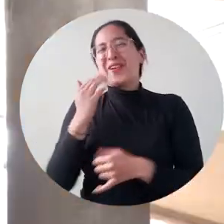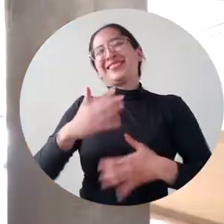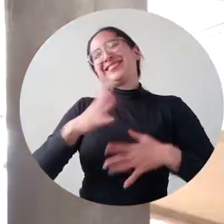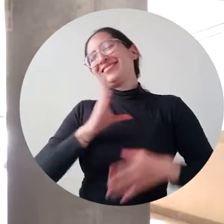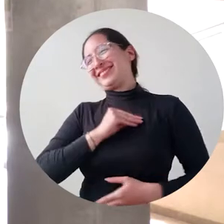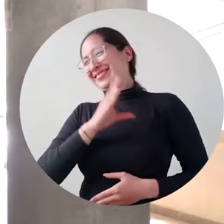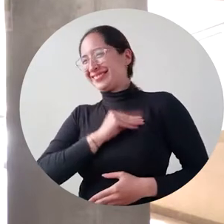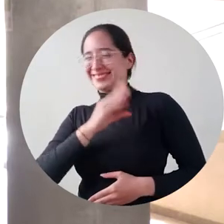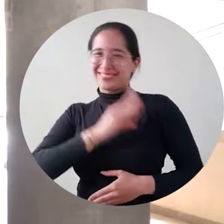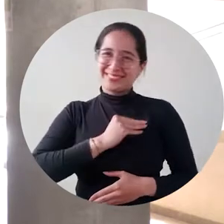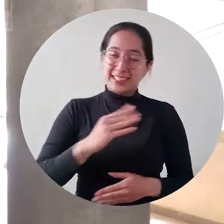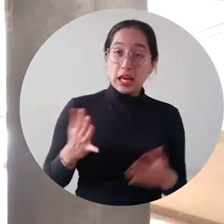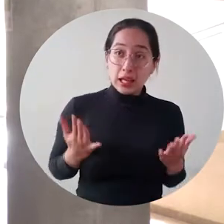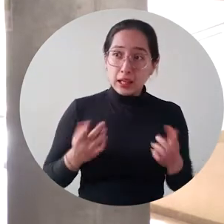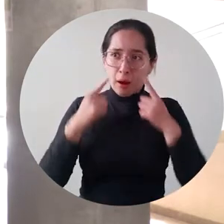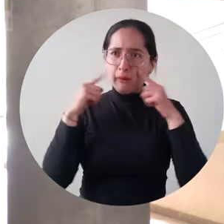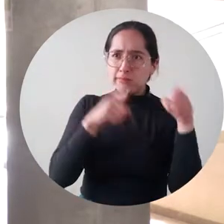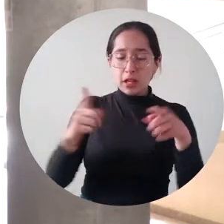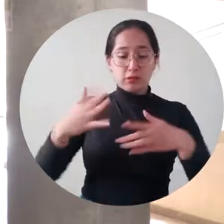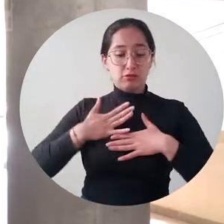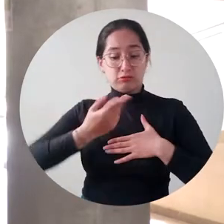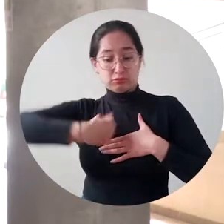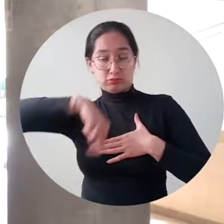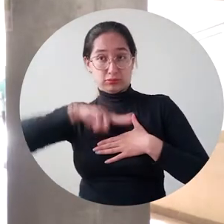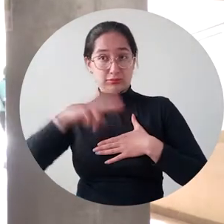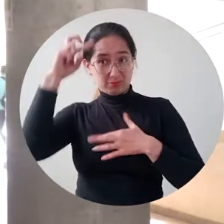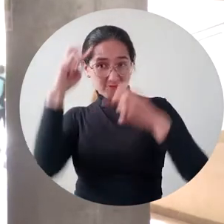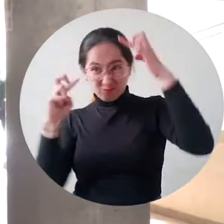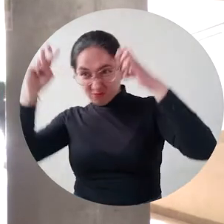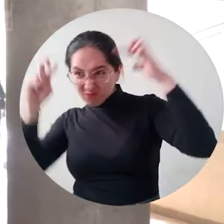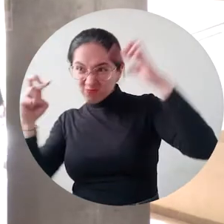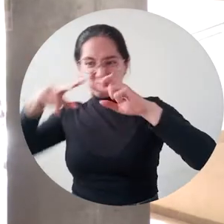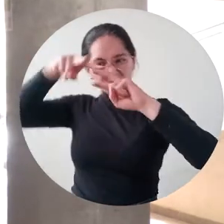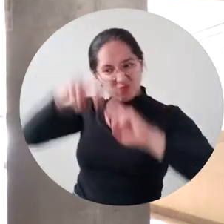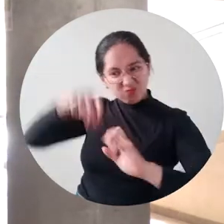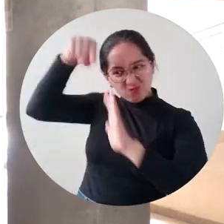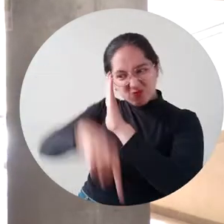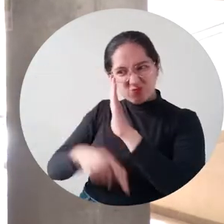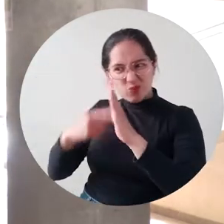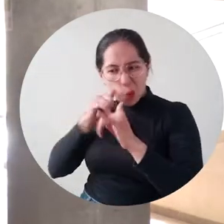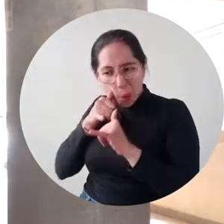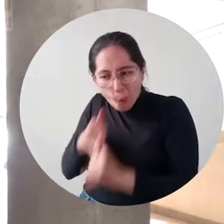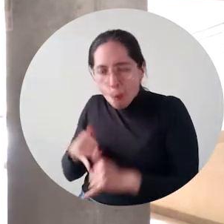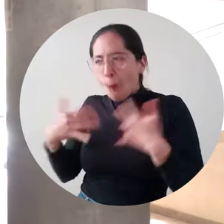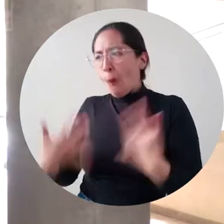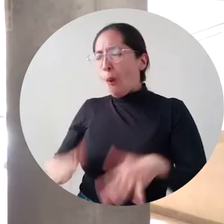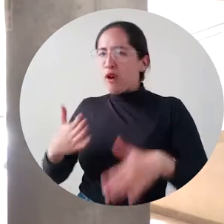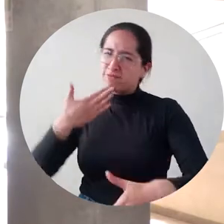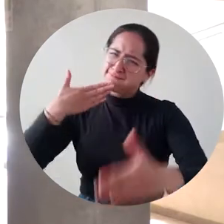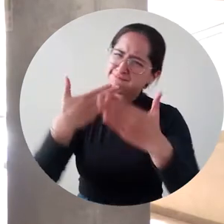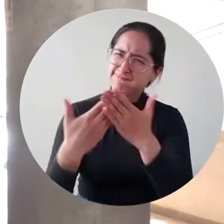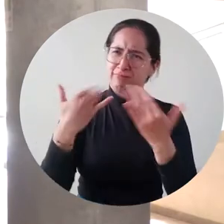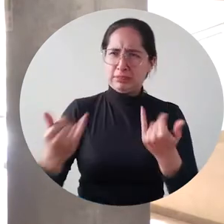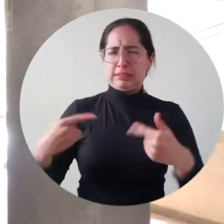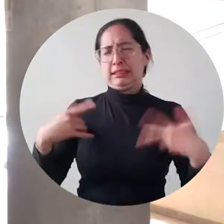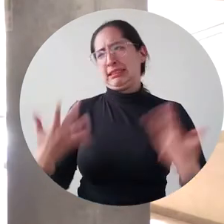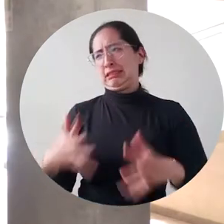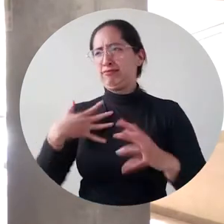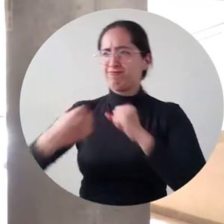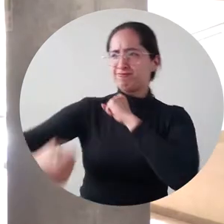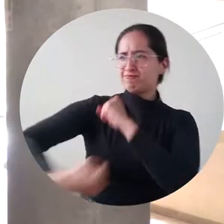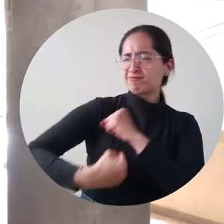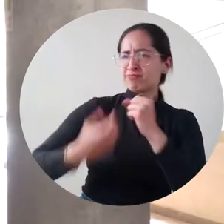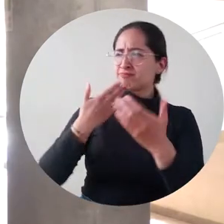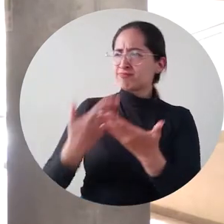Mujer. Juntarnos entre las varias profesionales investigadoras que estamos aquí, compartir y recordar,